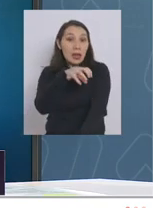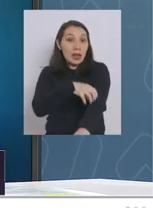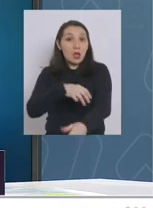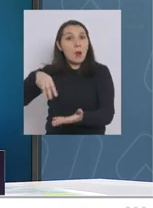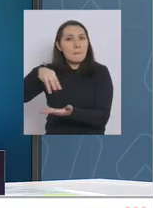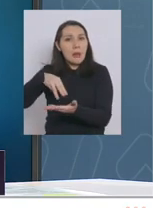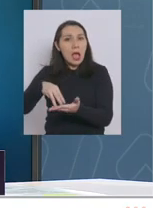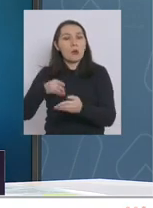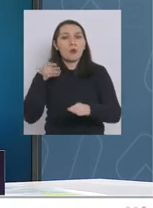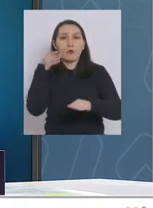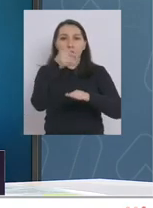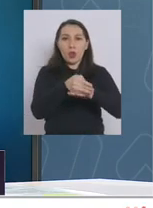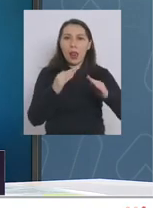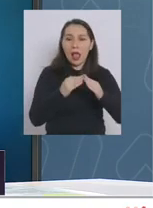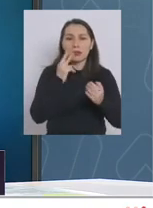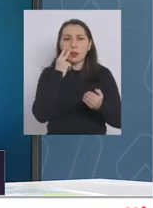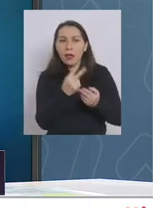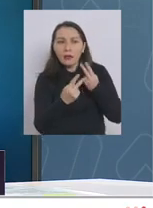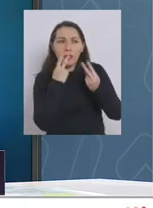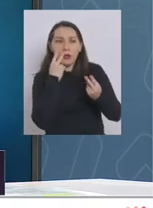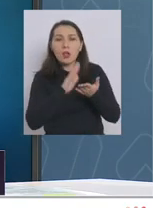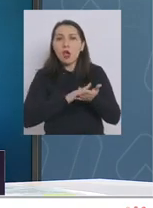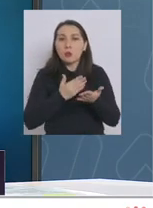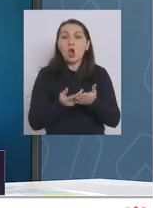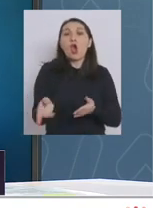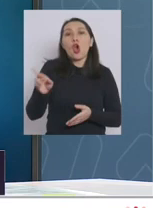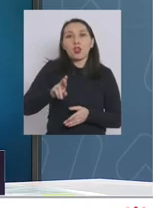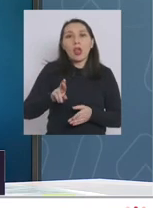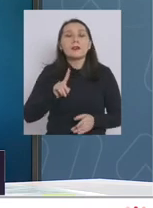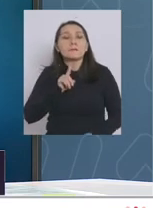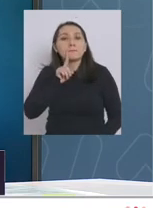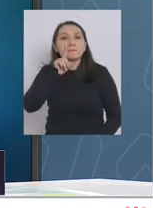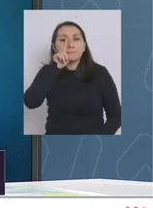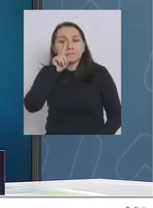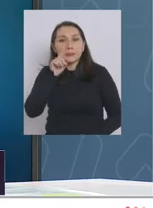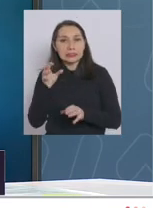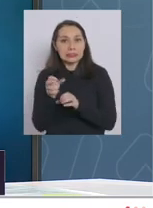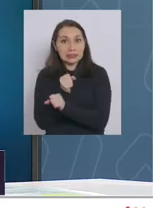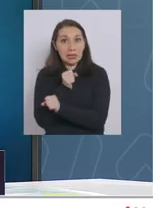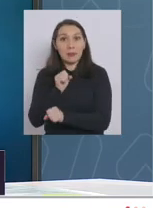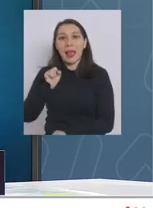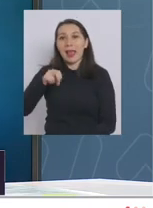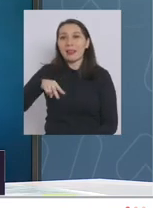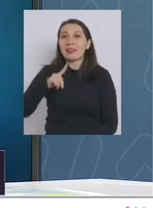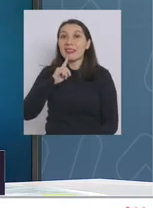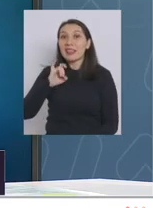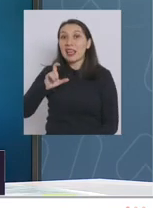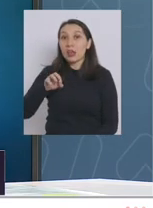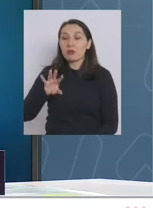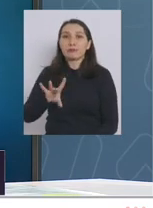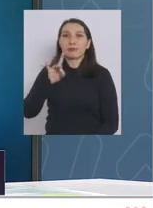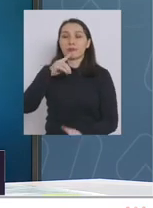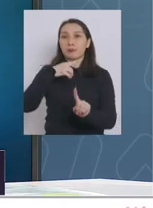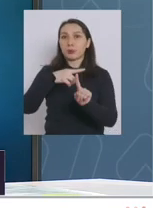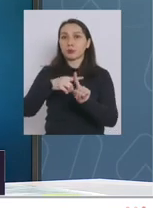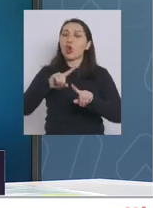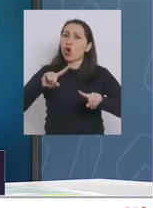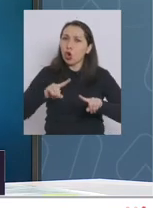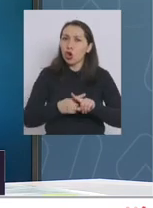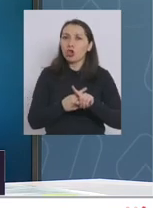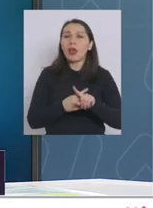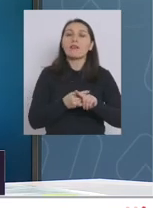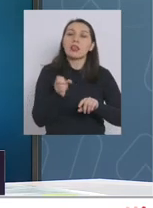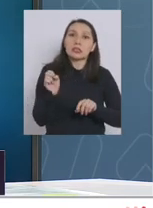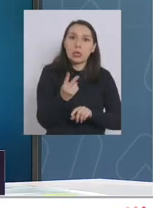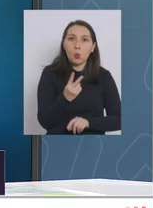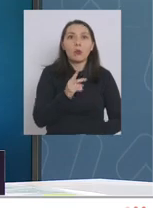le hizo visitas domiciliarias y se volvió a testear la viajera con antígenos. Este antígeno resultó positivo, se volvió a testear con